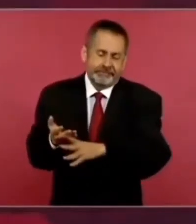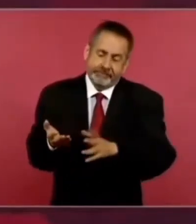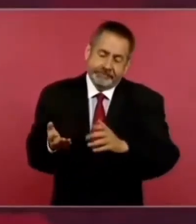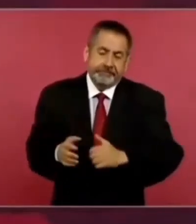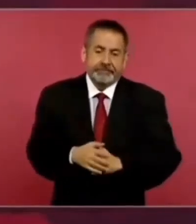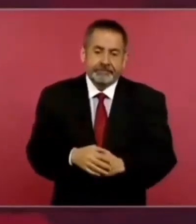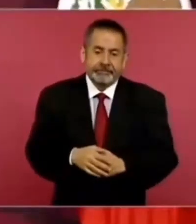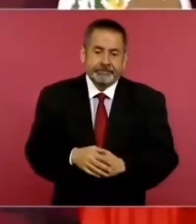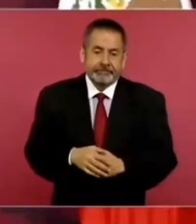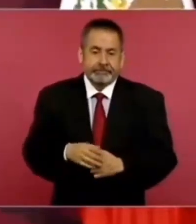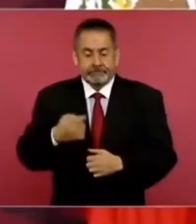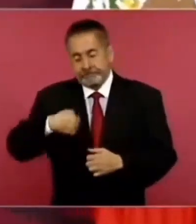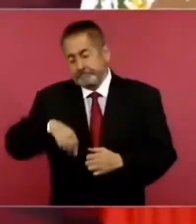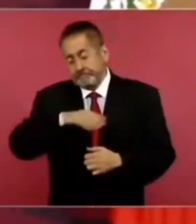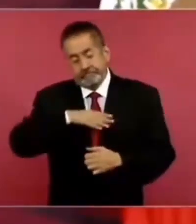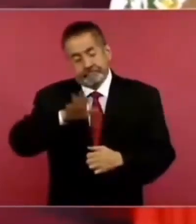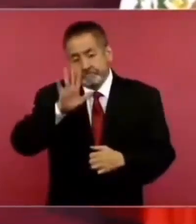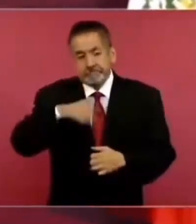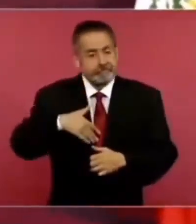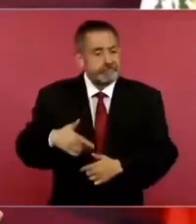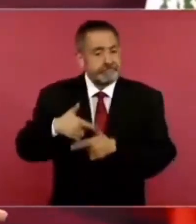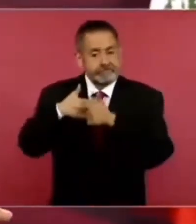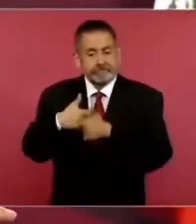nosotros nos vamos a continuar